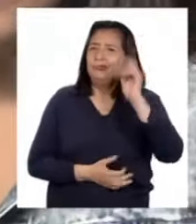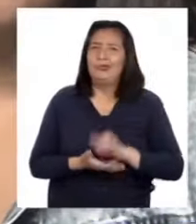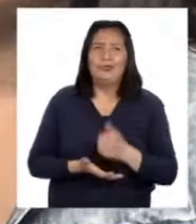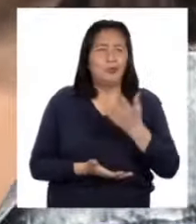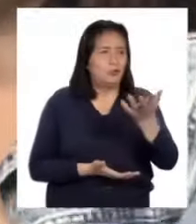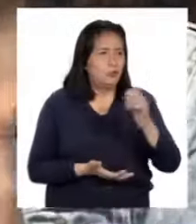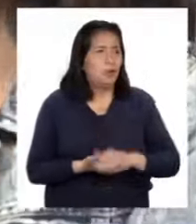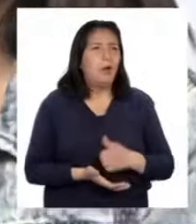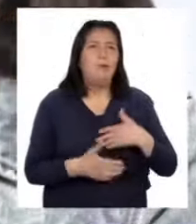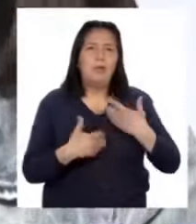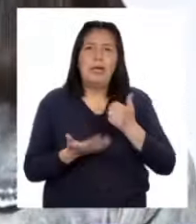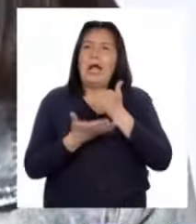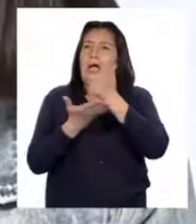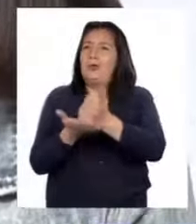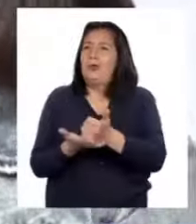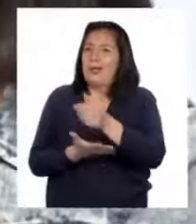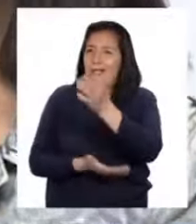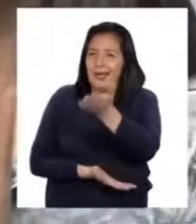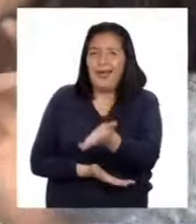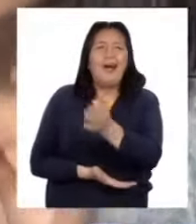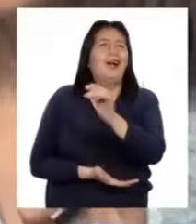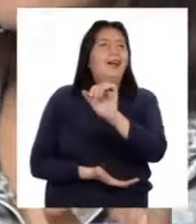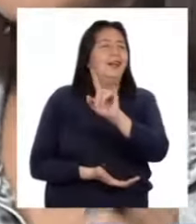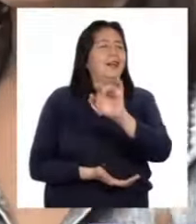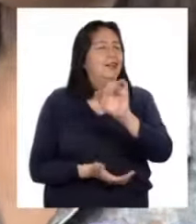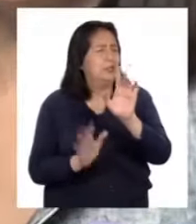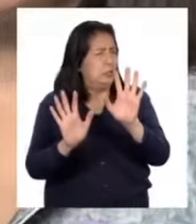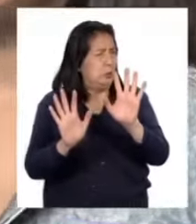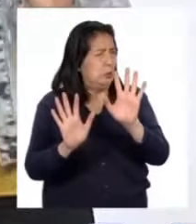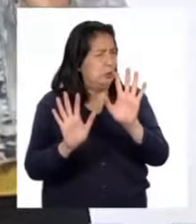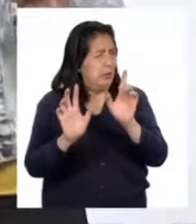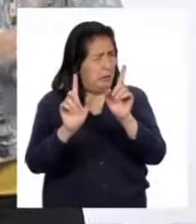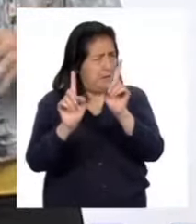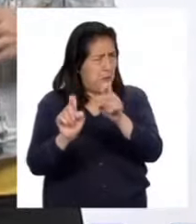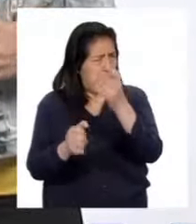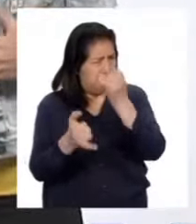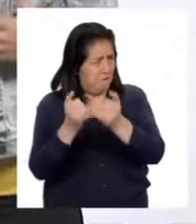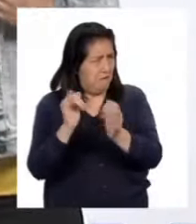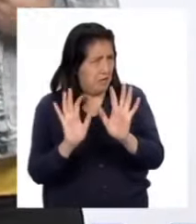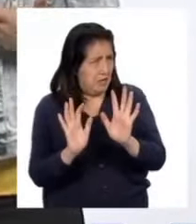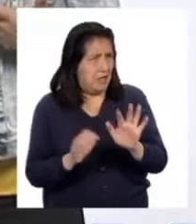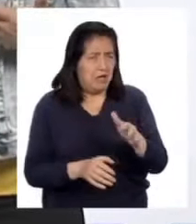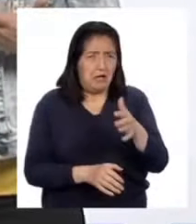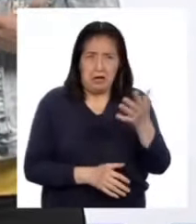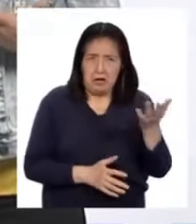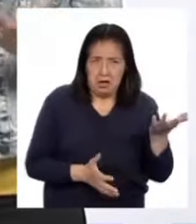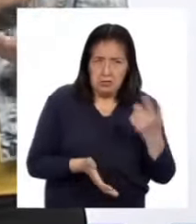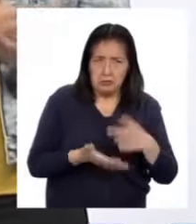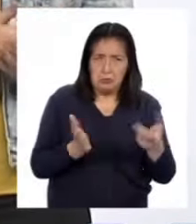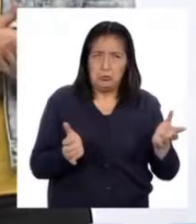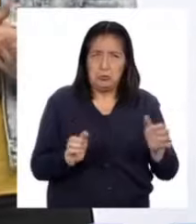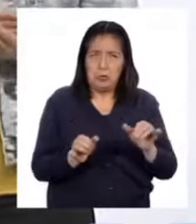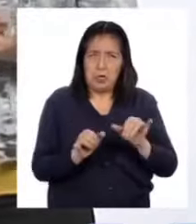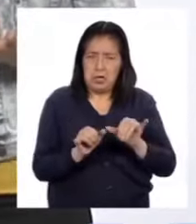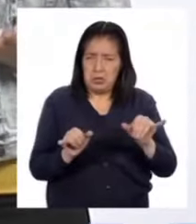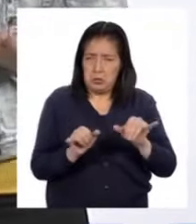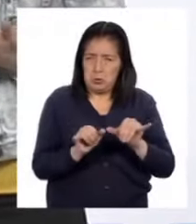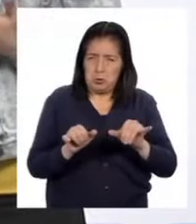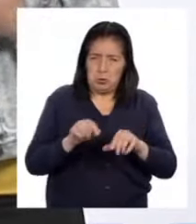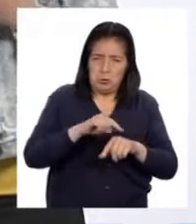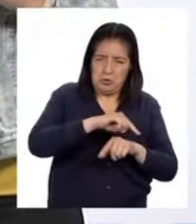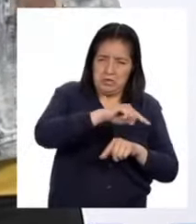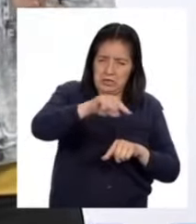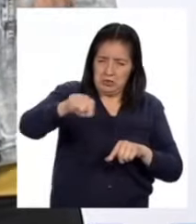Sobre todo, haber podido ayudar a Alanis. Solo tengo una pregunta final. ¿Existe alguna relación entre la longitud de la